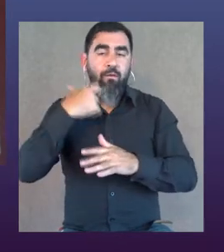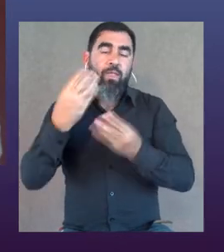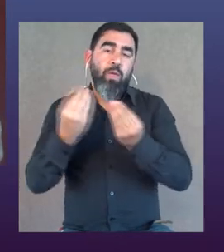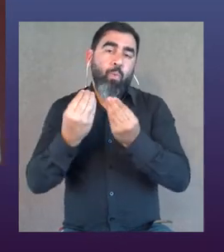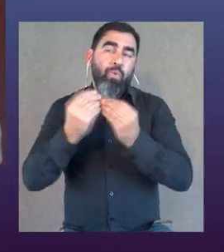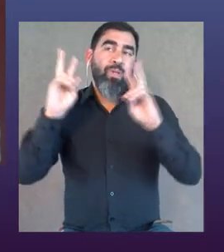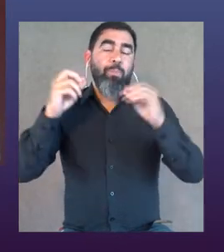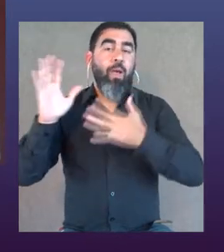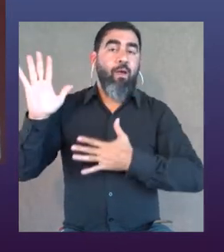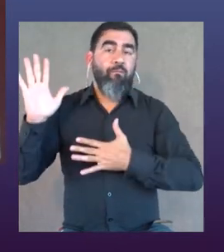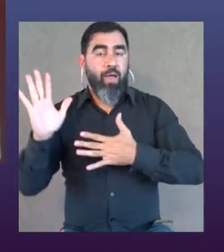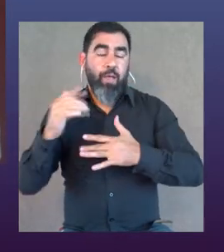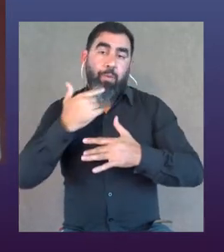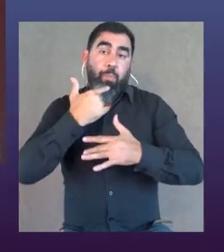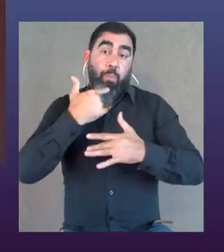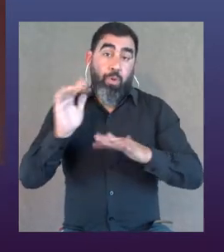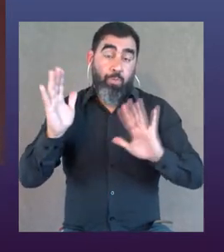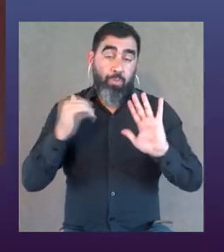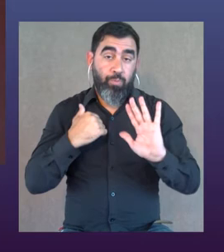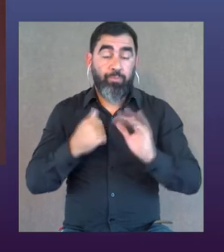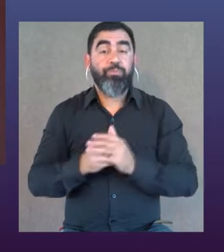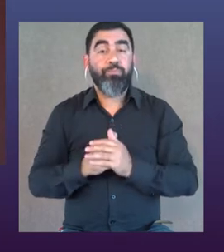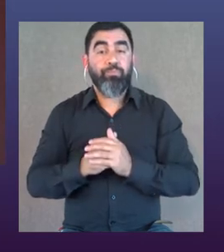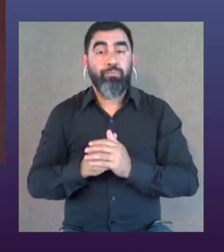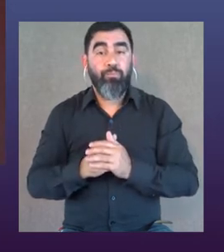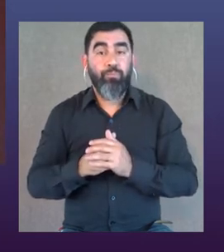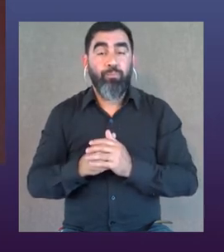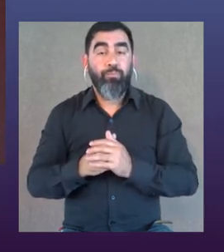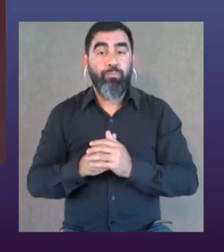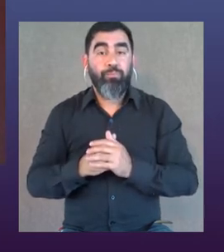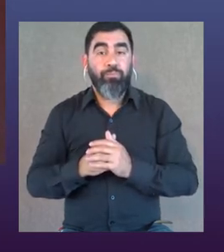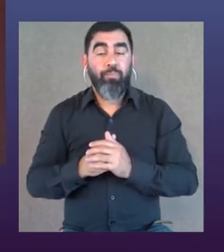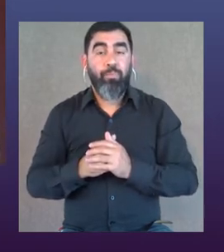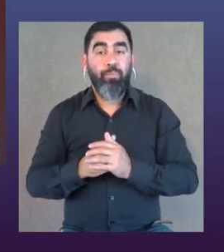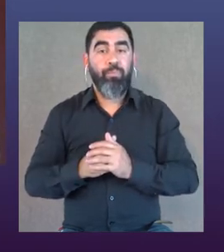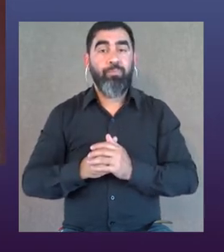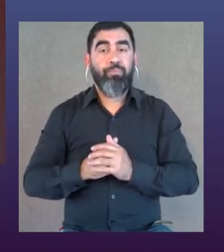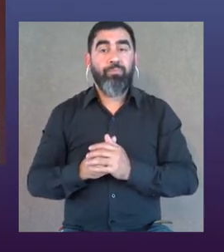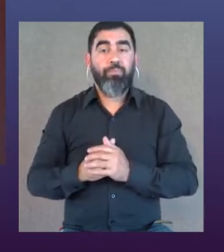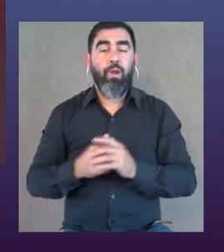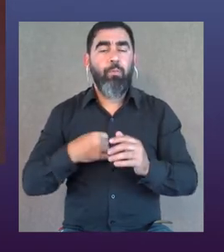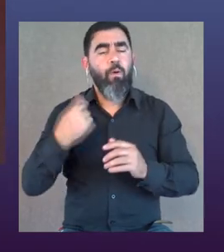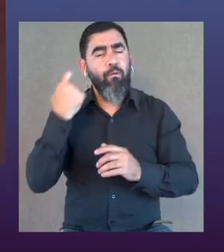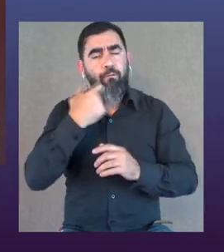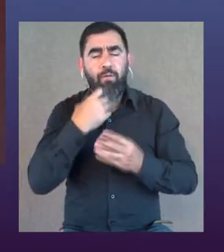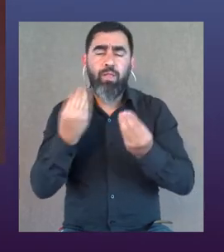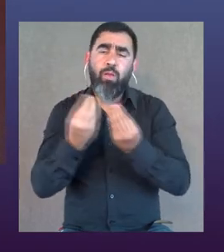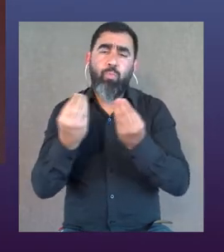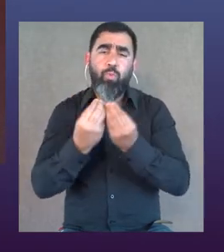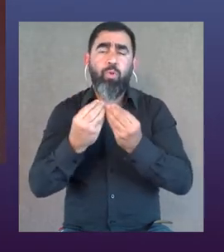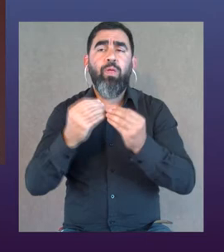Todavía estamos lejos, en danza por lo menos, porque no quiero hablar, también las compañeras van a decir,